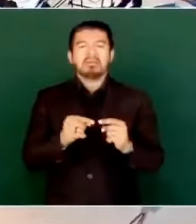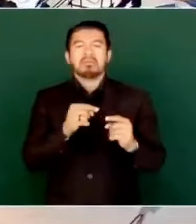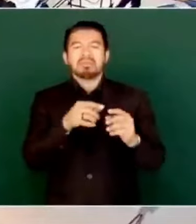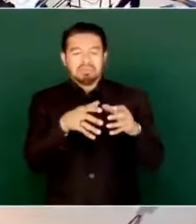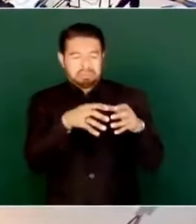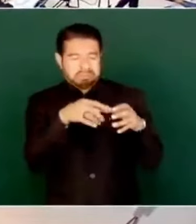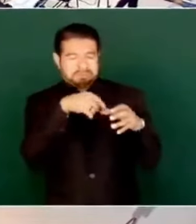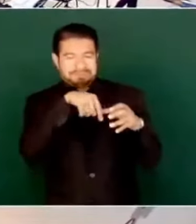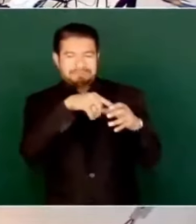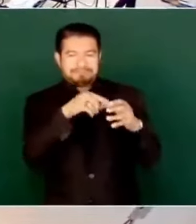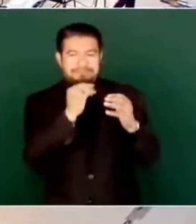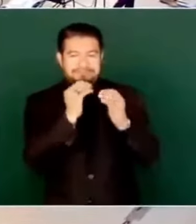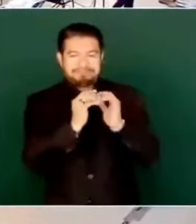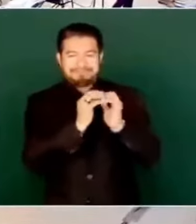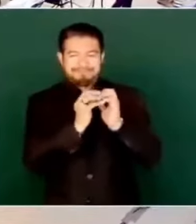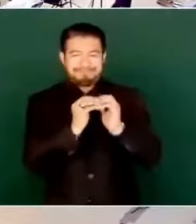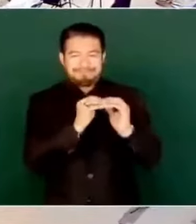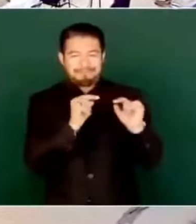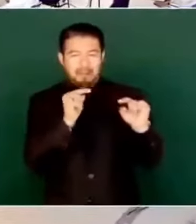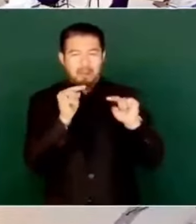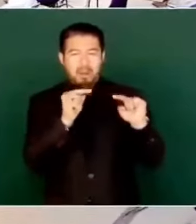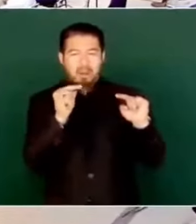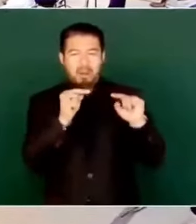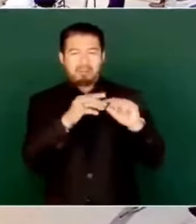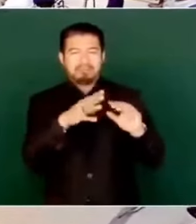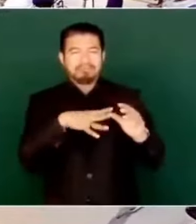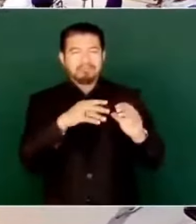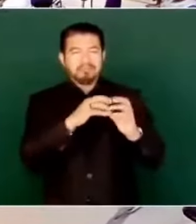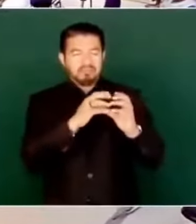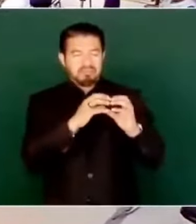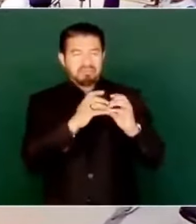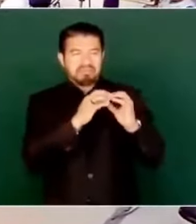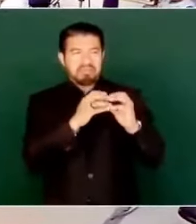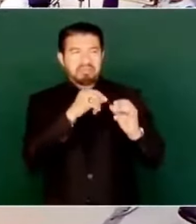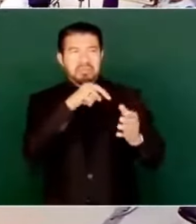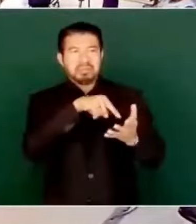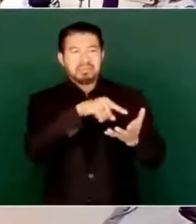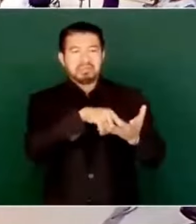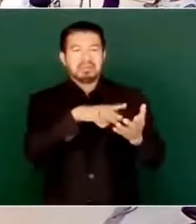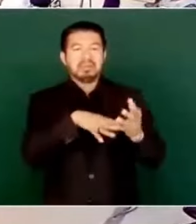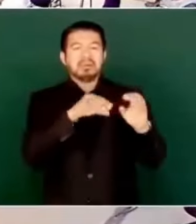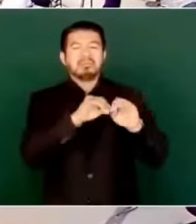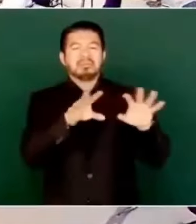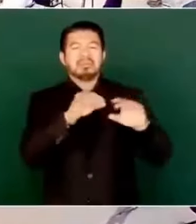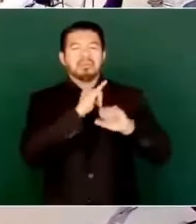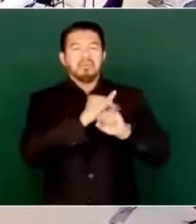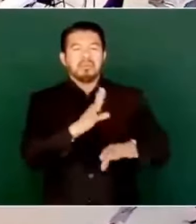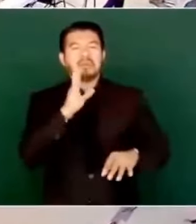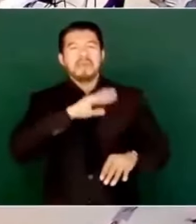Claudius González, los Krause,